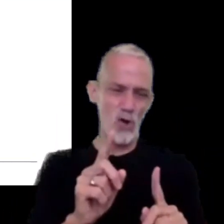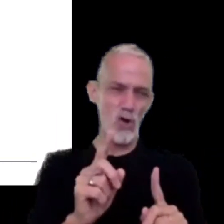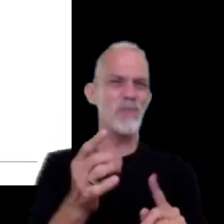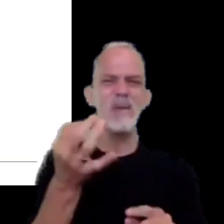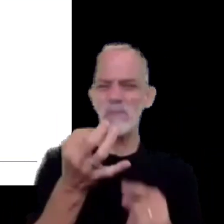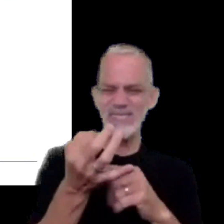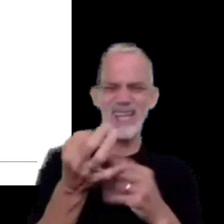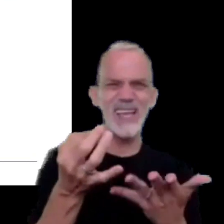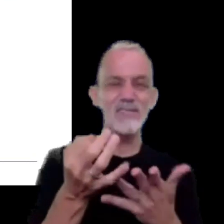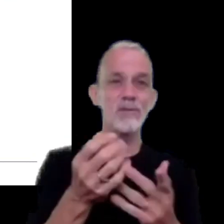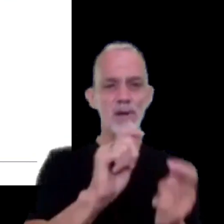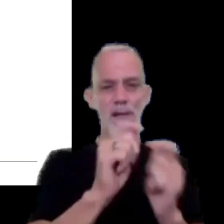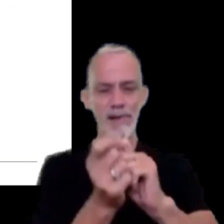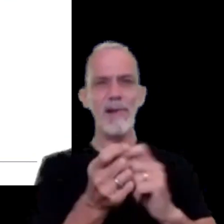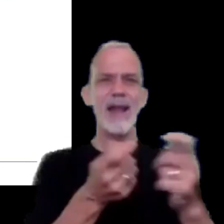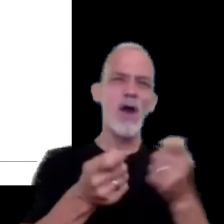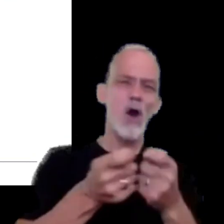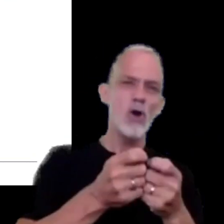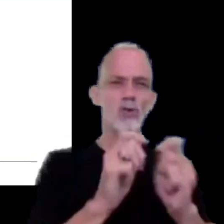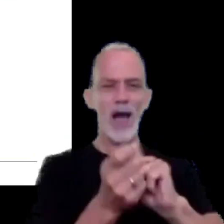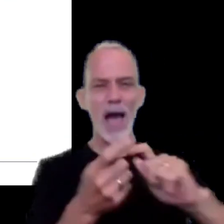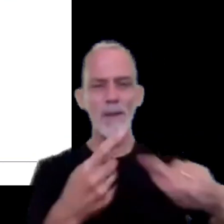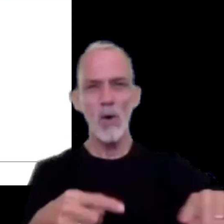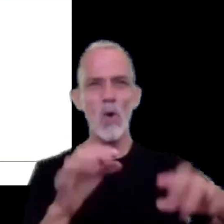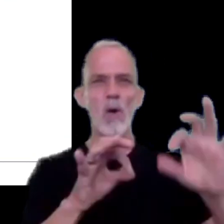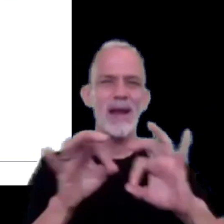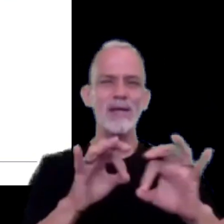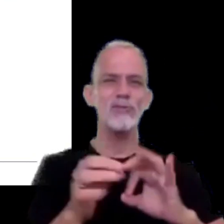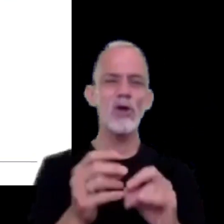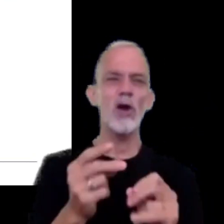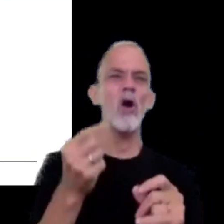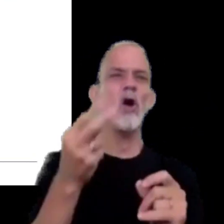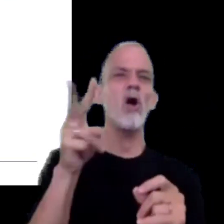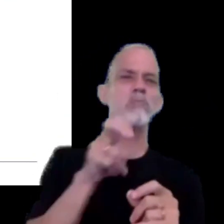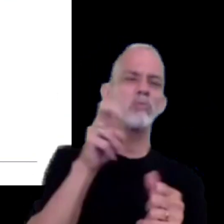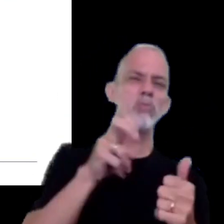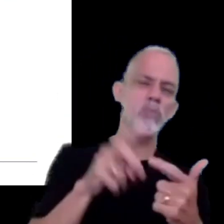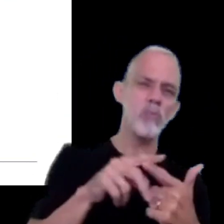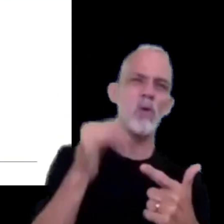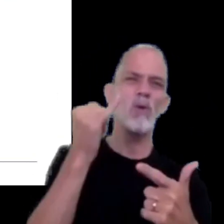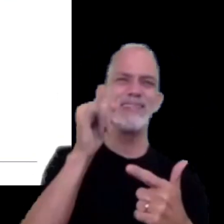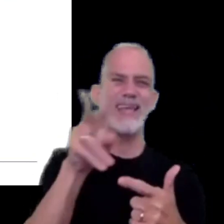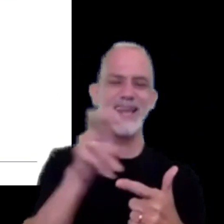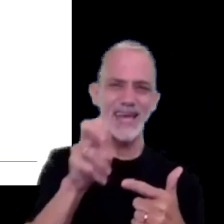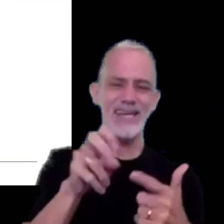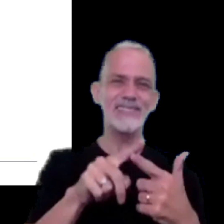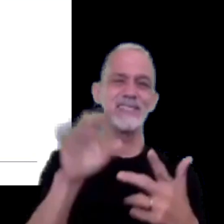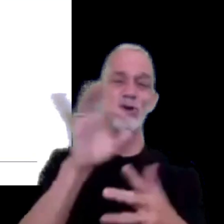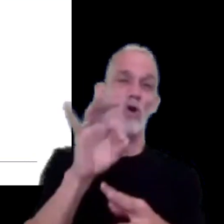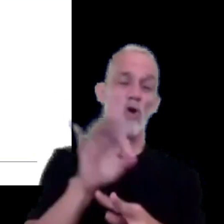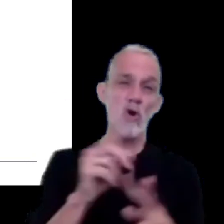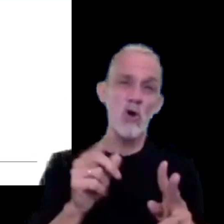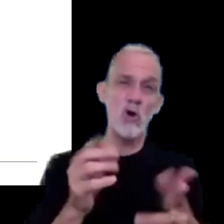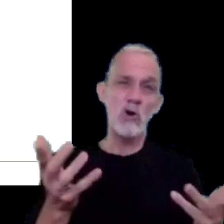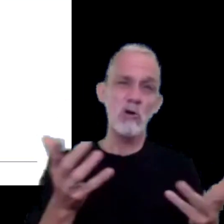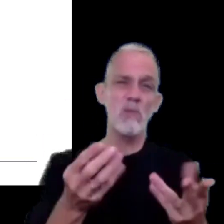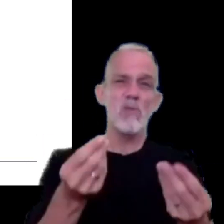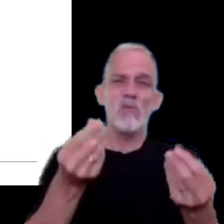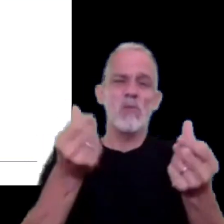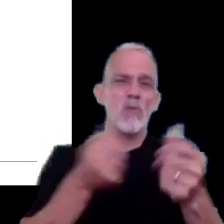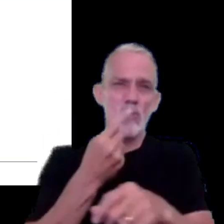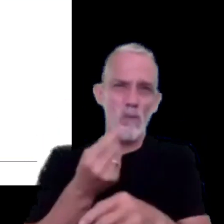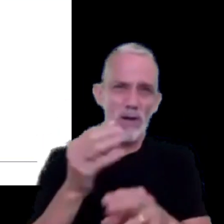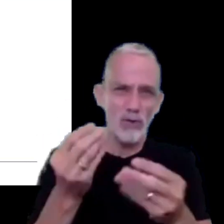reestructuraciones de negocios operaciones con regalías o intangibles prestaciones o recepción de servicios